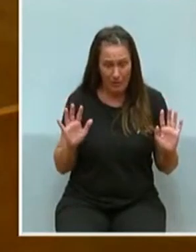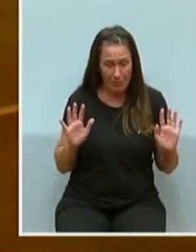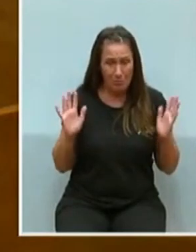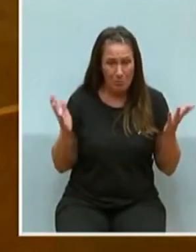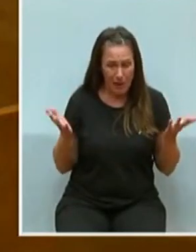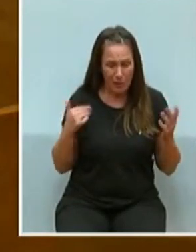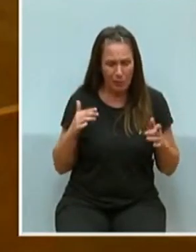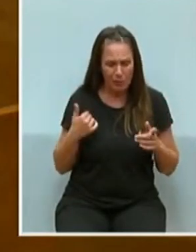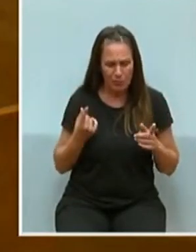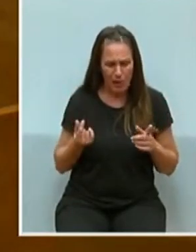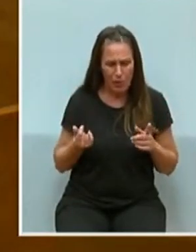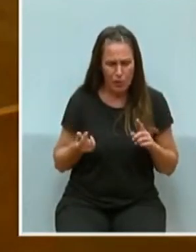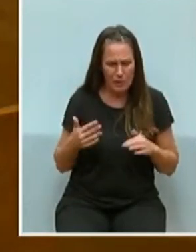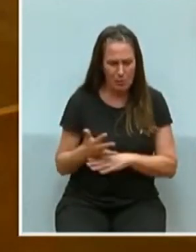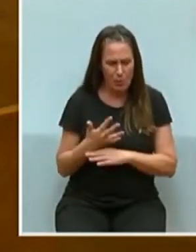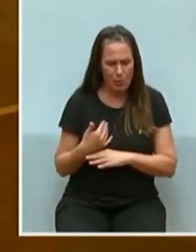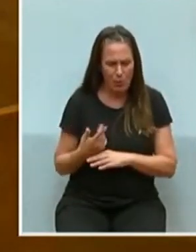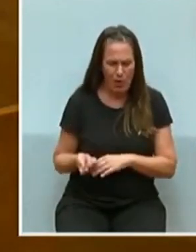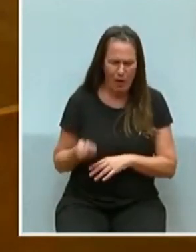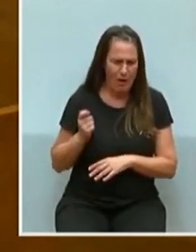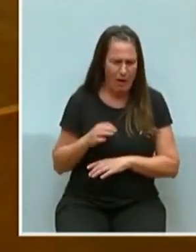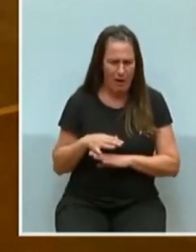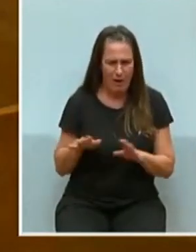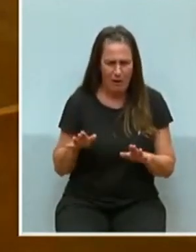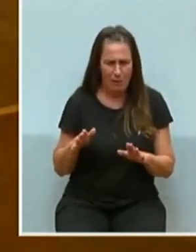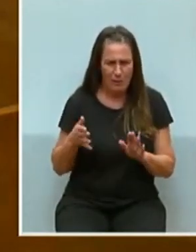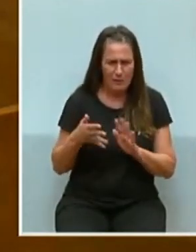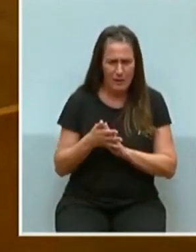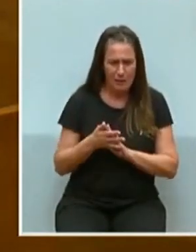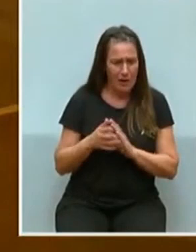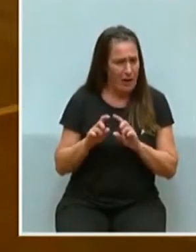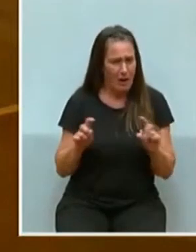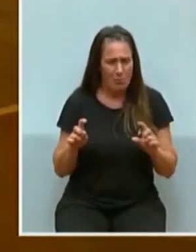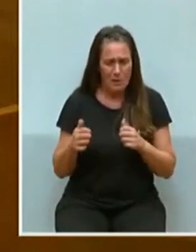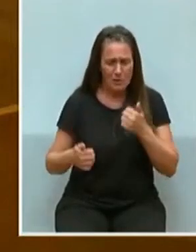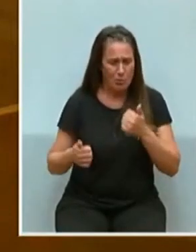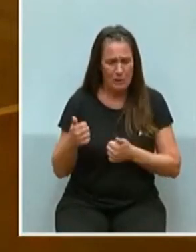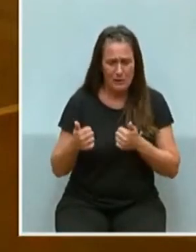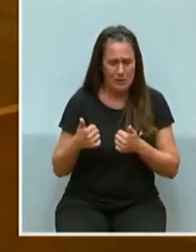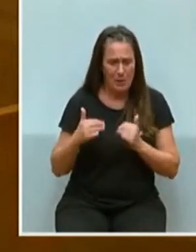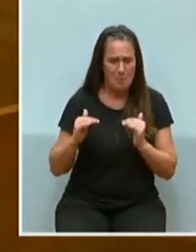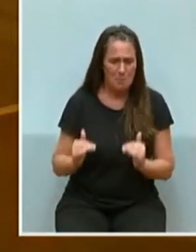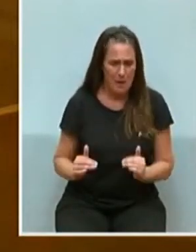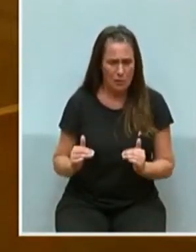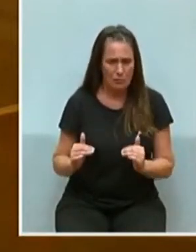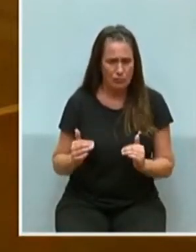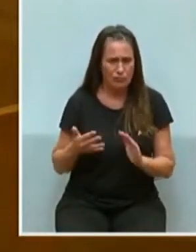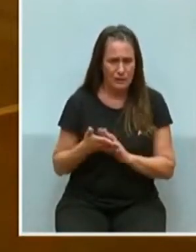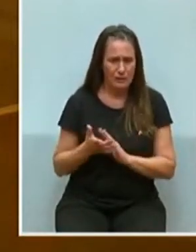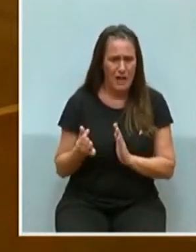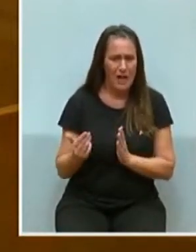producción y encarece el producto final, haciendo que las empresas sean menos competitivas en el mercado y, por tanto, que bajen sus